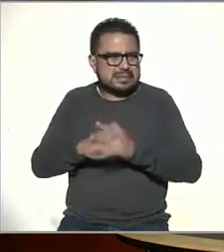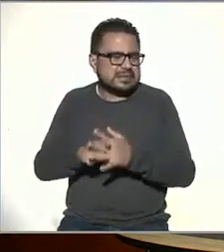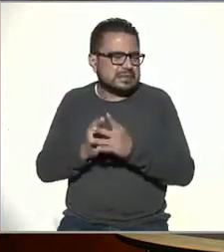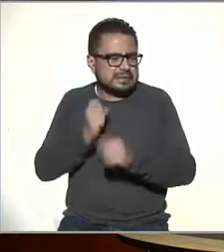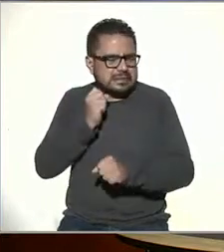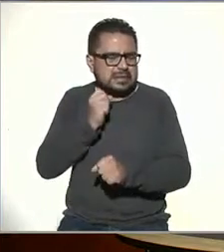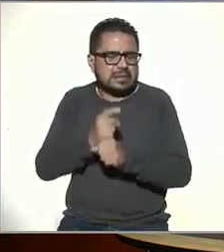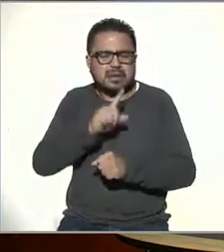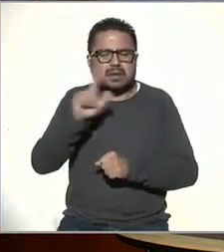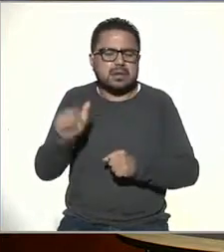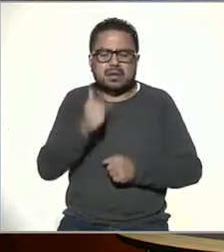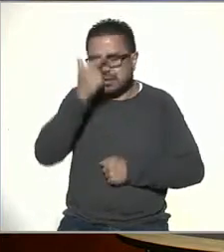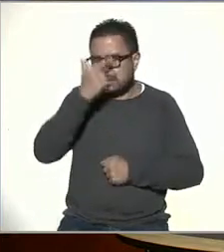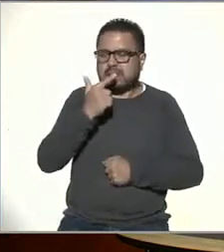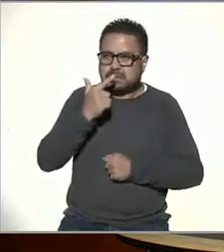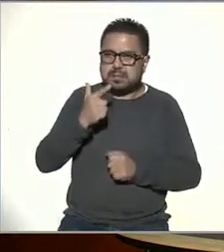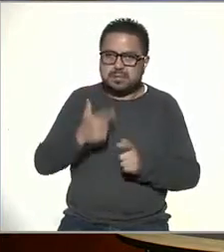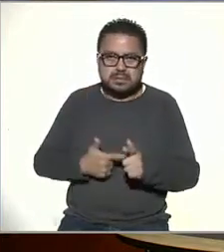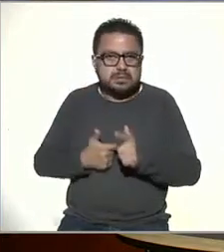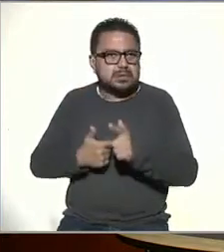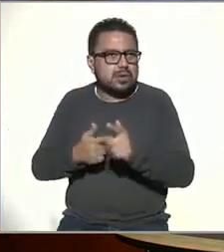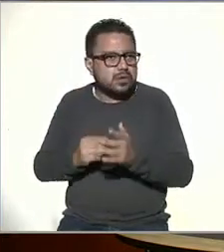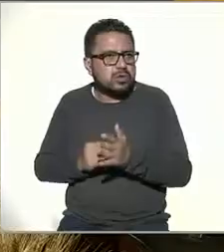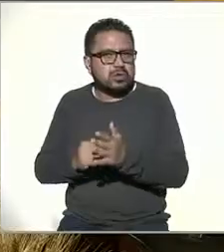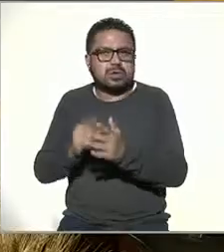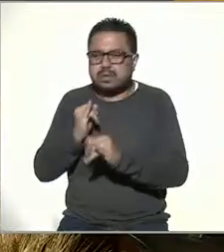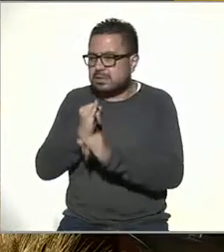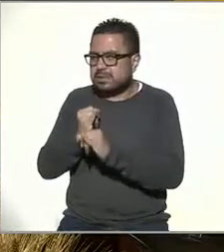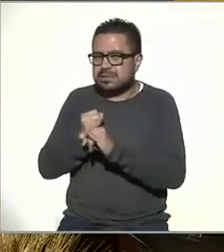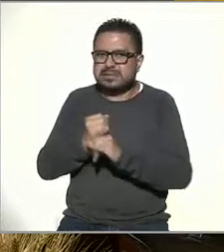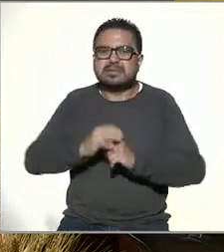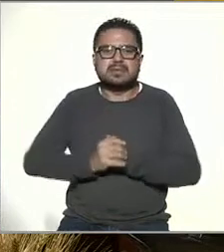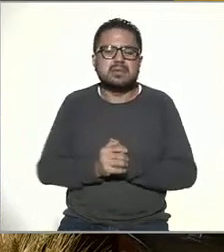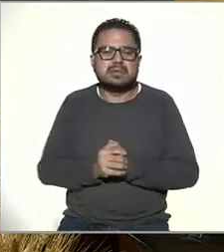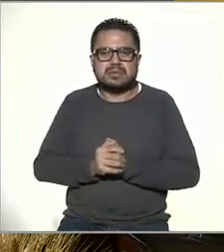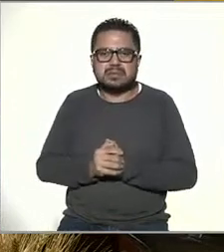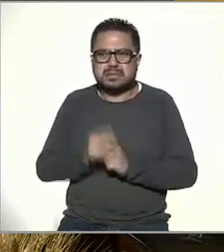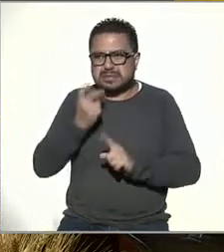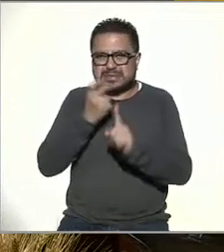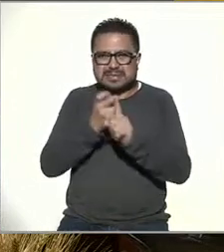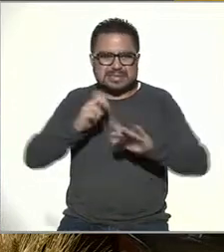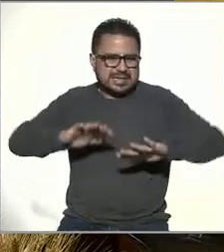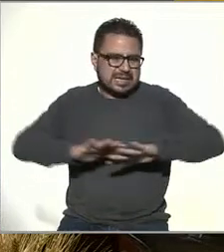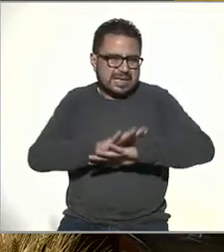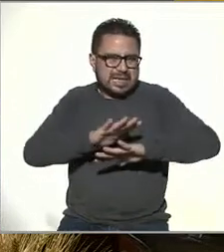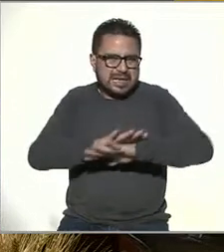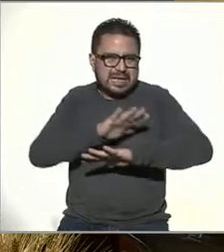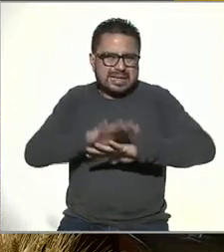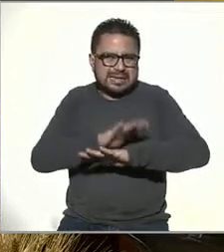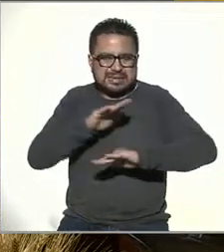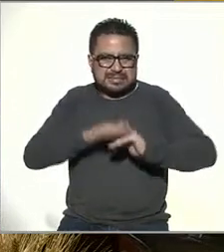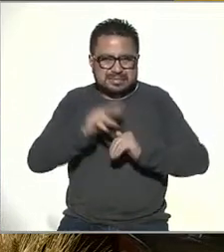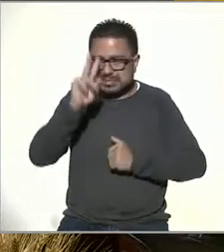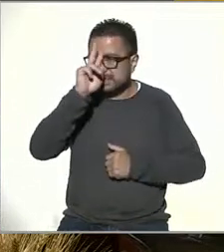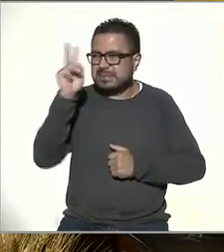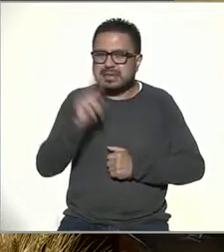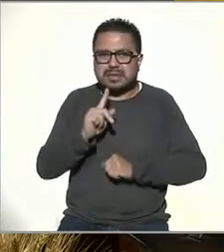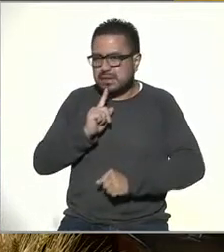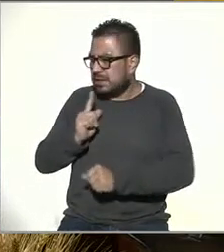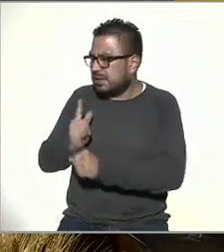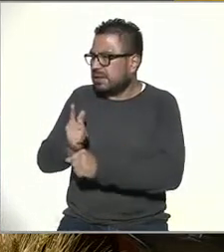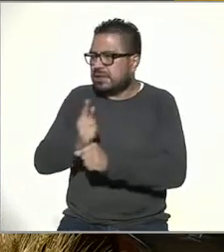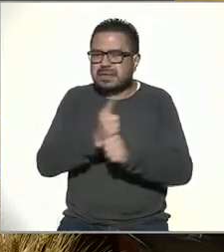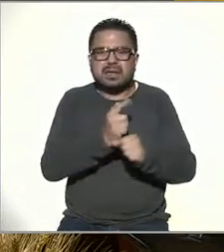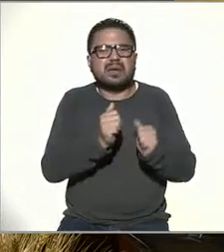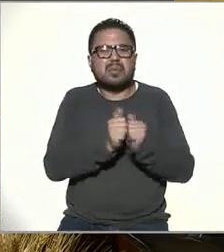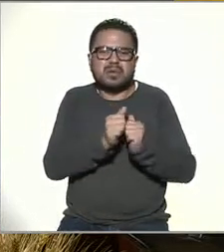y ya cuando veíamos ya era de noche y seguíamos en Internet. O sea, este, digamos, este cambio y esta radicalidad que se vio, pues, producto